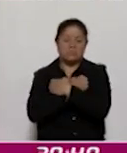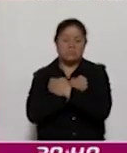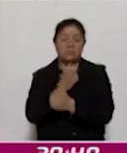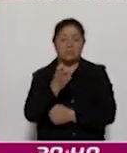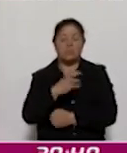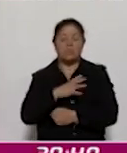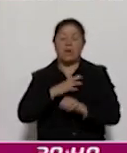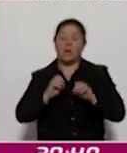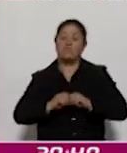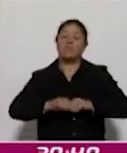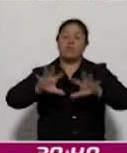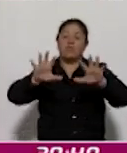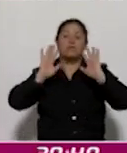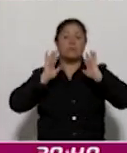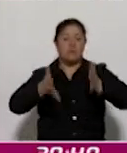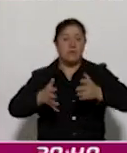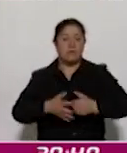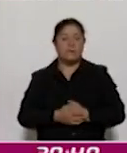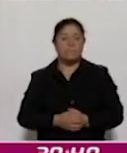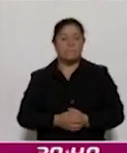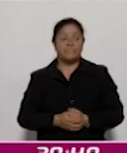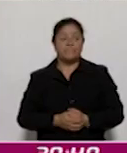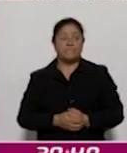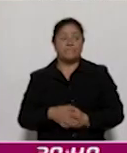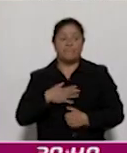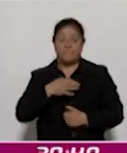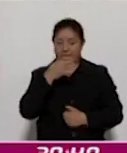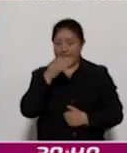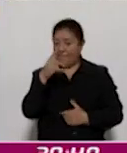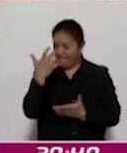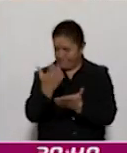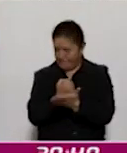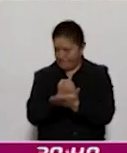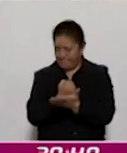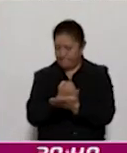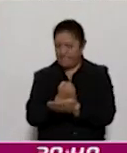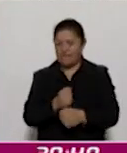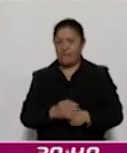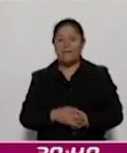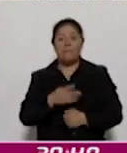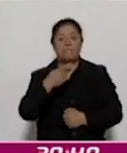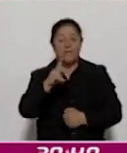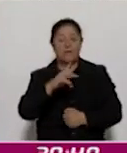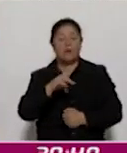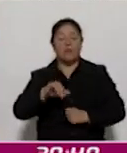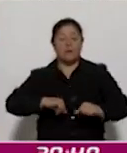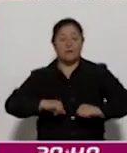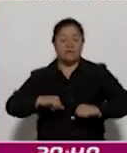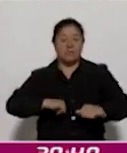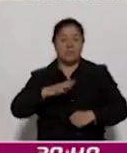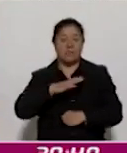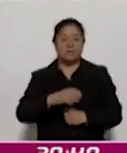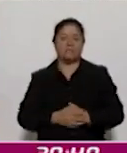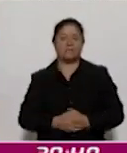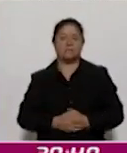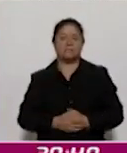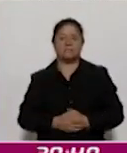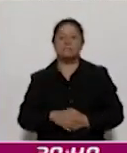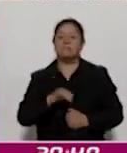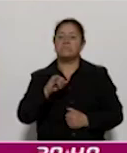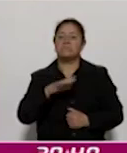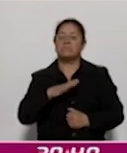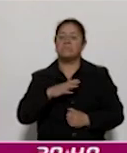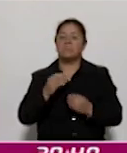través de boletaje, quiero decirte que ha sido un éxito, pero hay actividades. Digamos, se desbordó la participación que